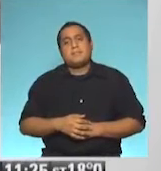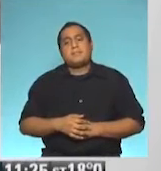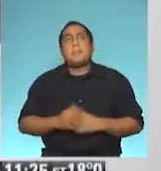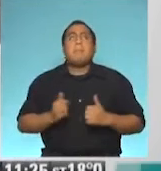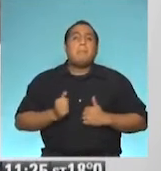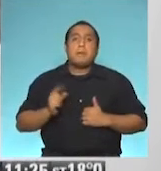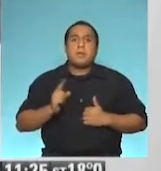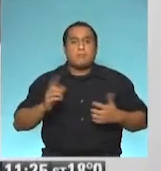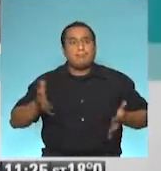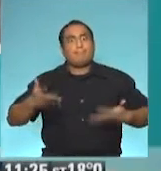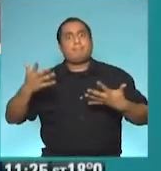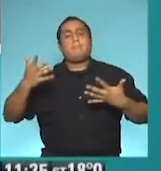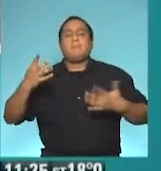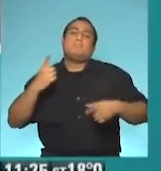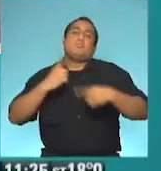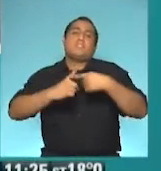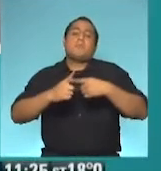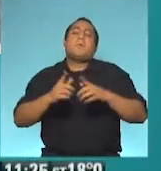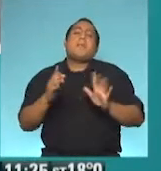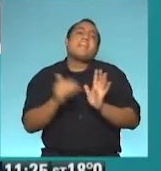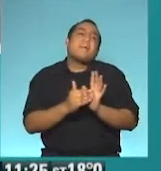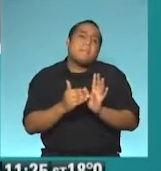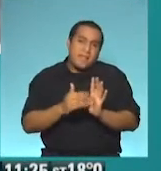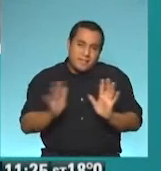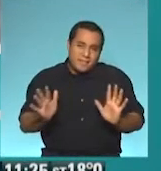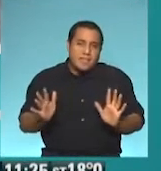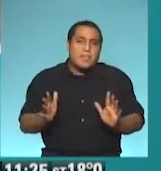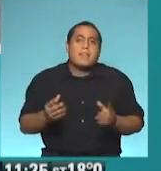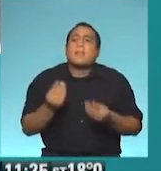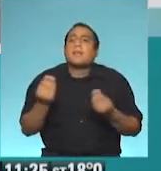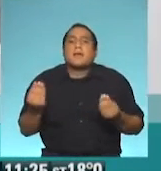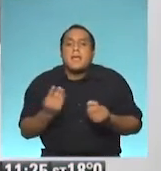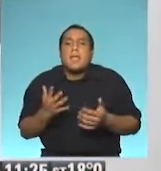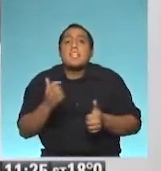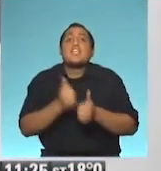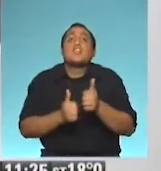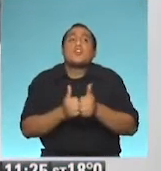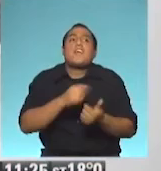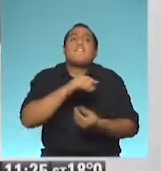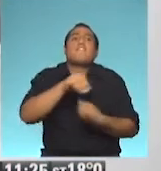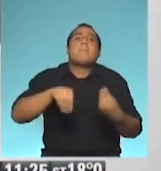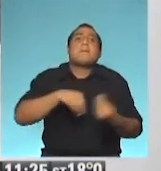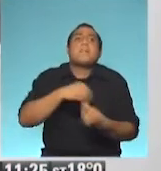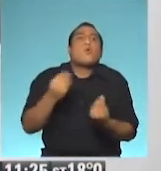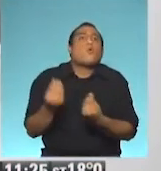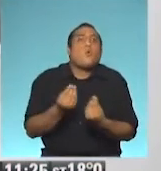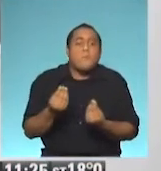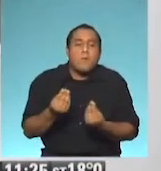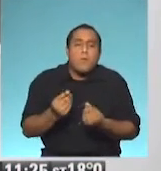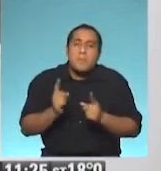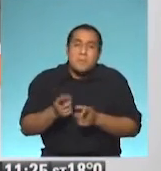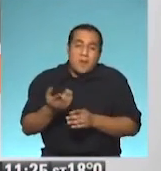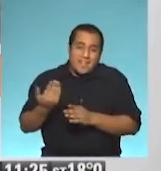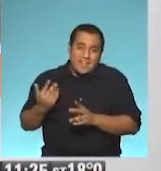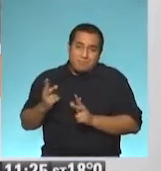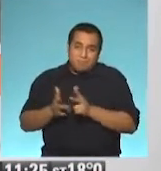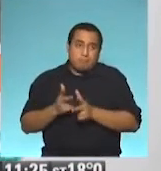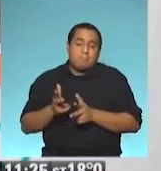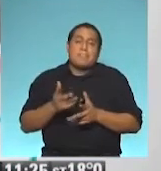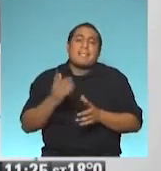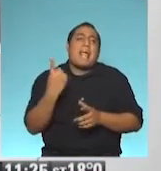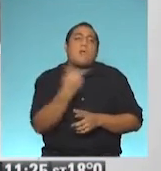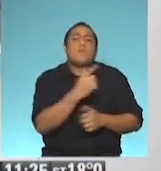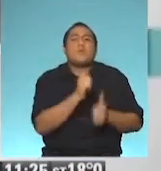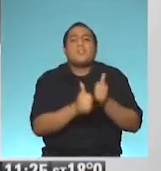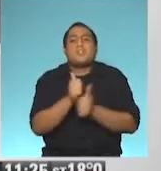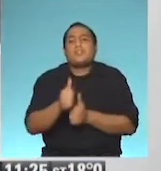Pero, digo, hay que ver en cada caso, ¿no? De que se trata de esa historia familiar, de esa dijiste al principio, esa historia personal